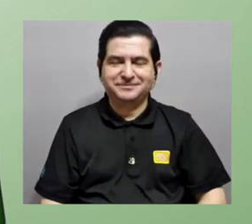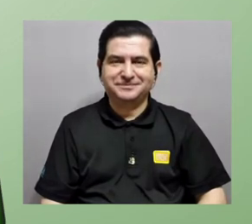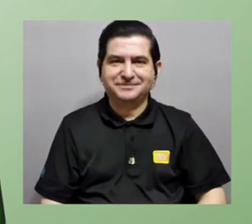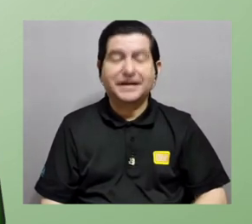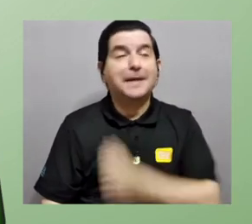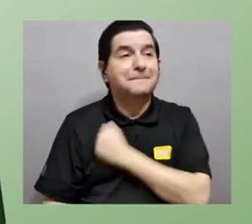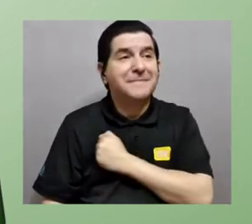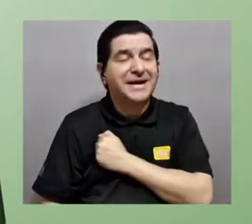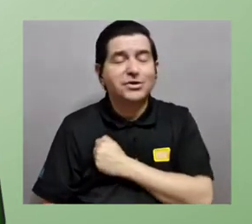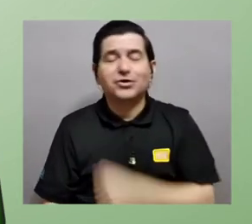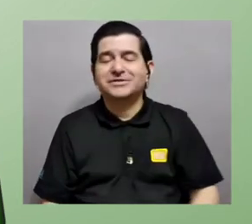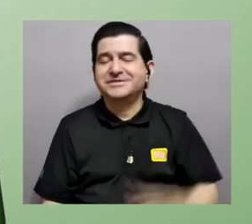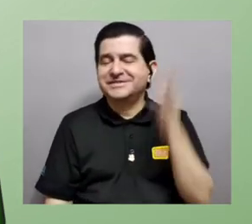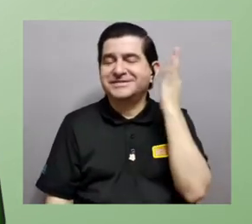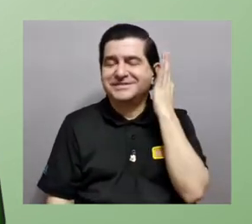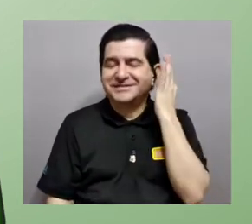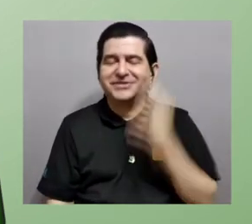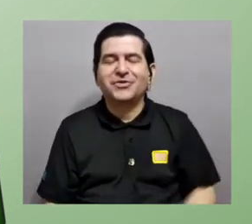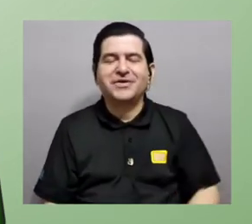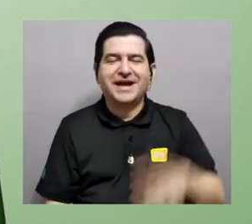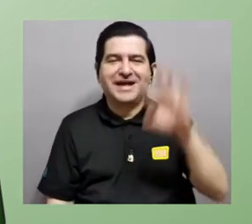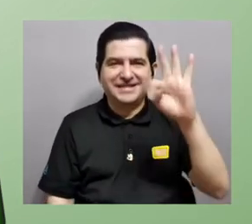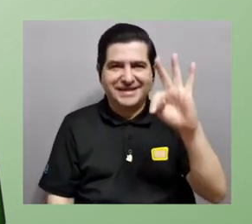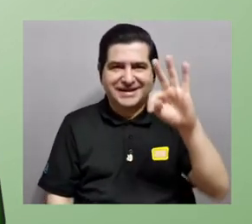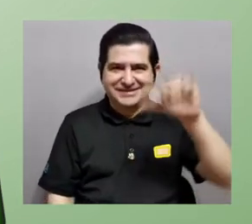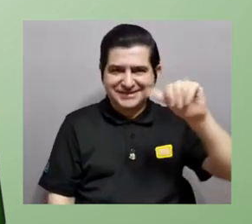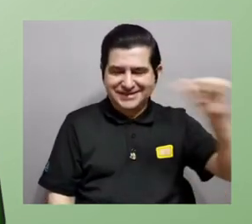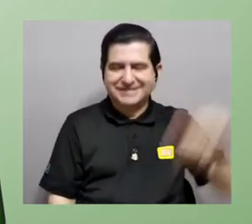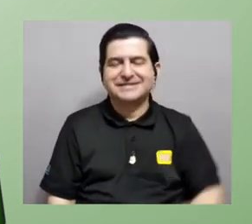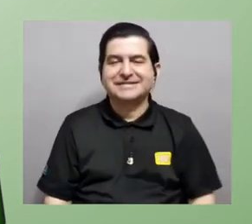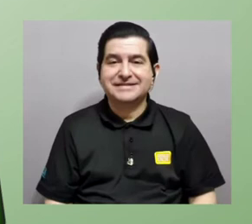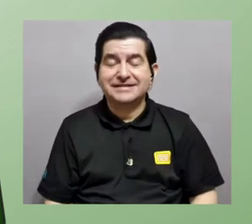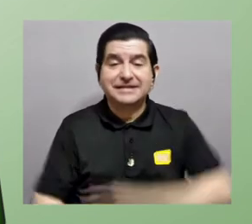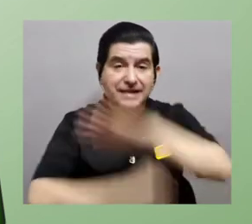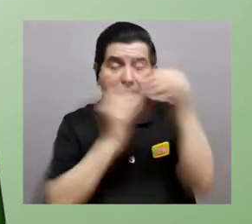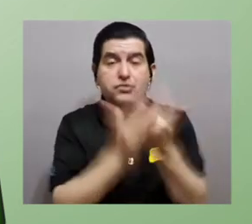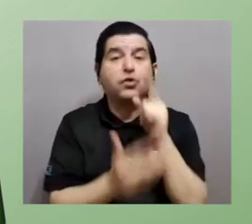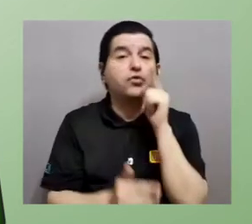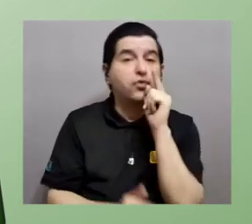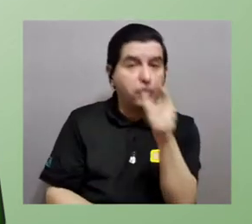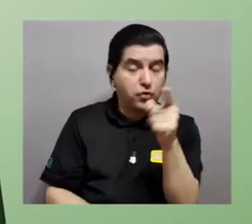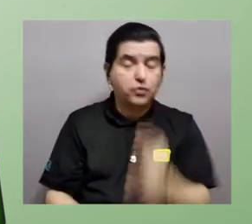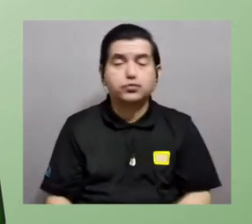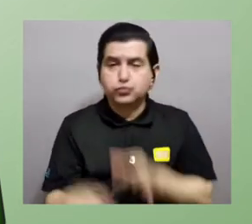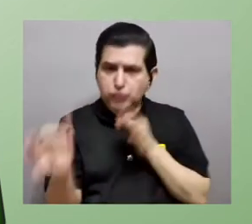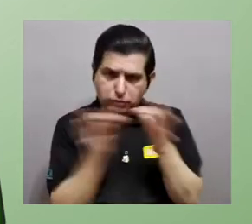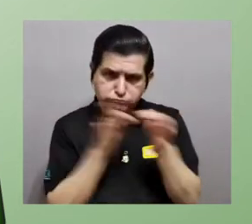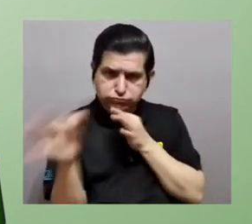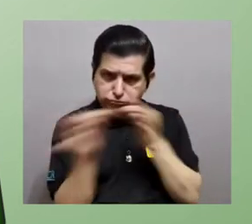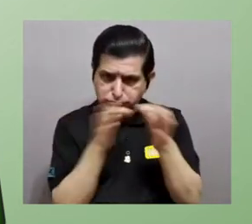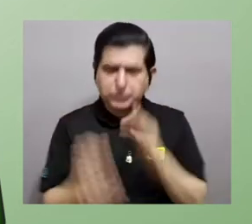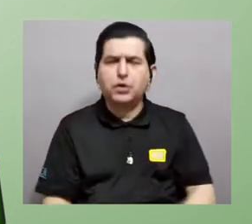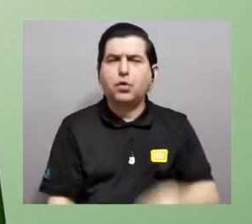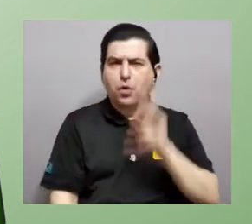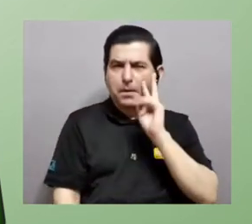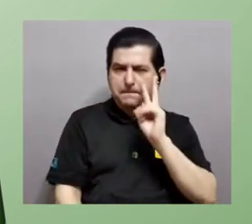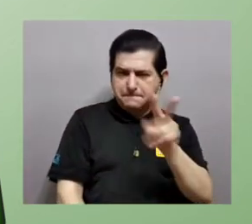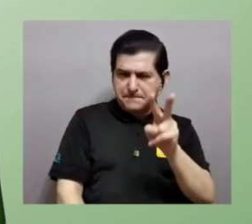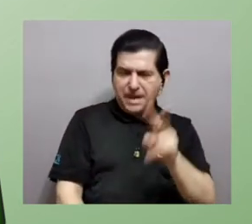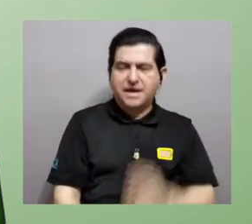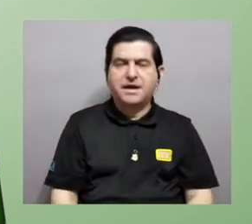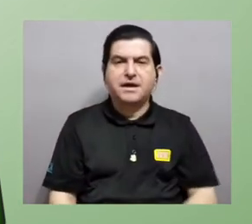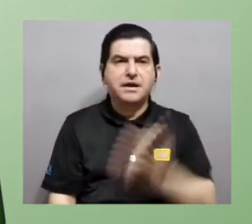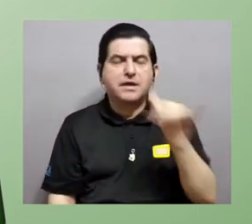Lo que, perdón, Doña Teresita, lo que me hace pensar ahora que Sebastián nos decía es que todo lo que usted nos explicó,